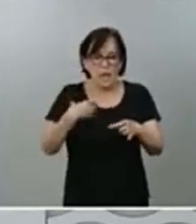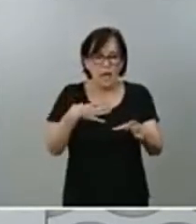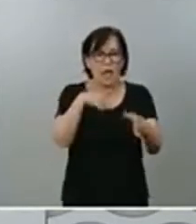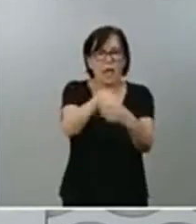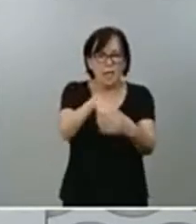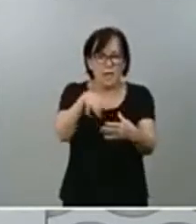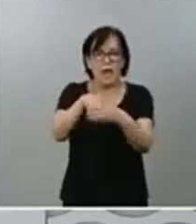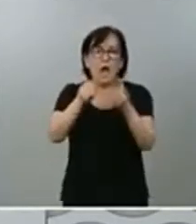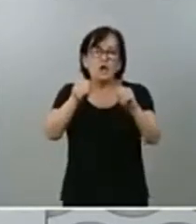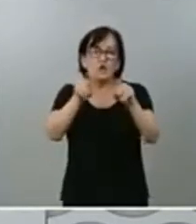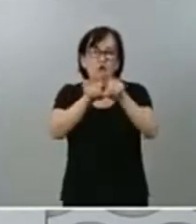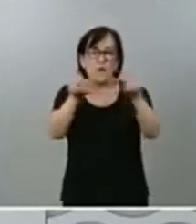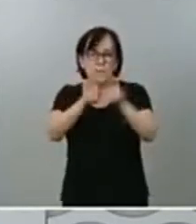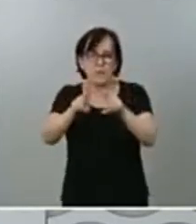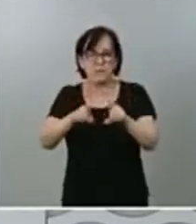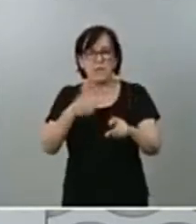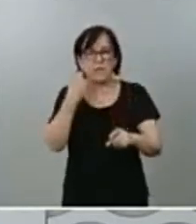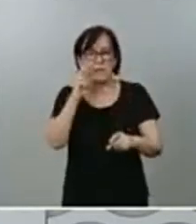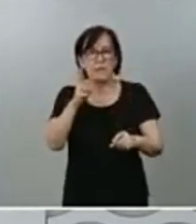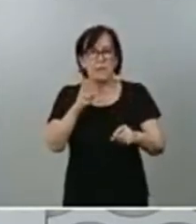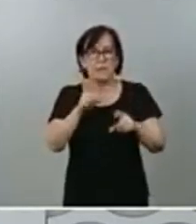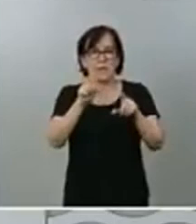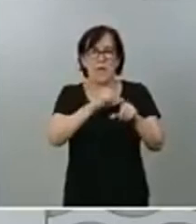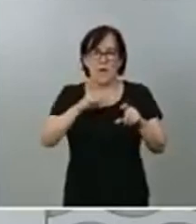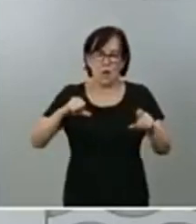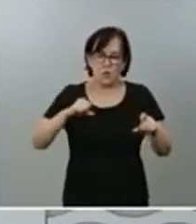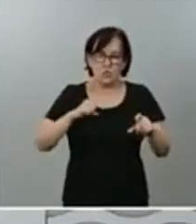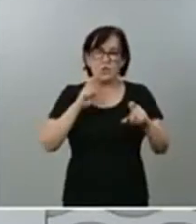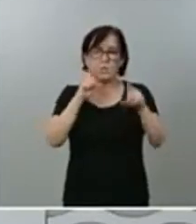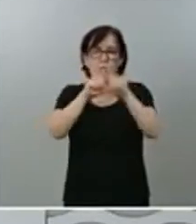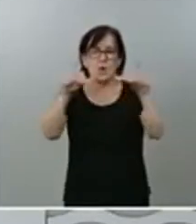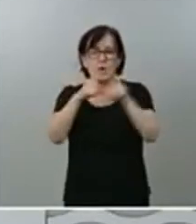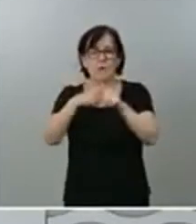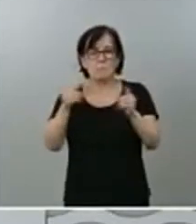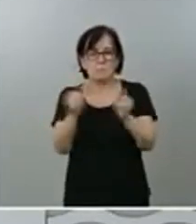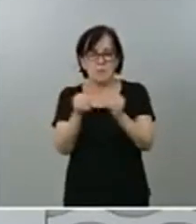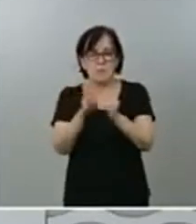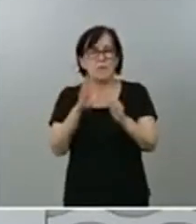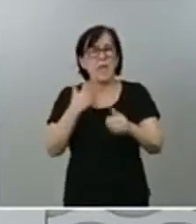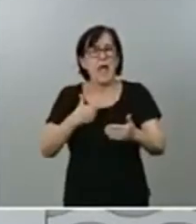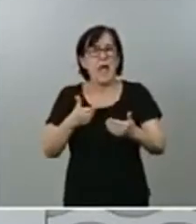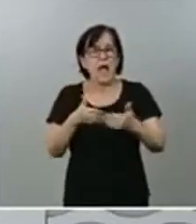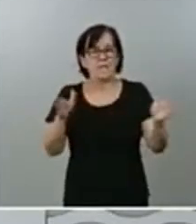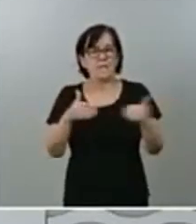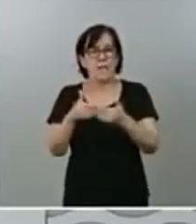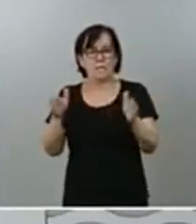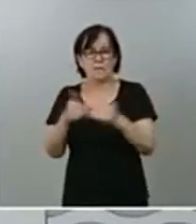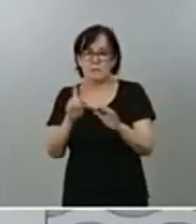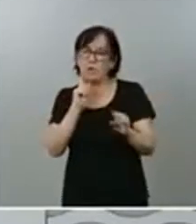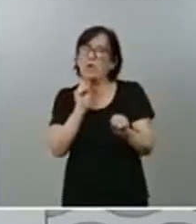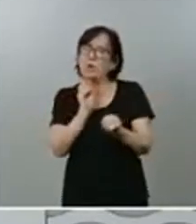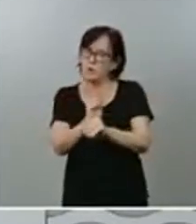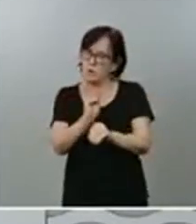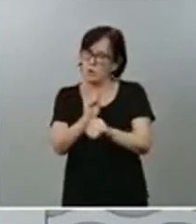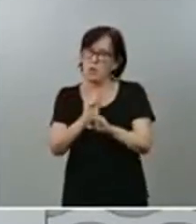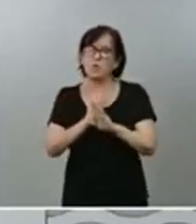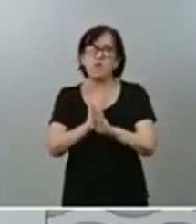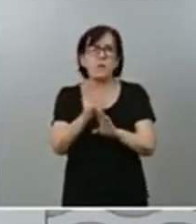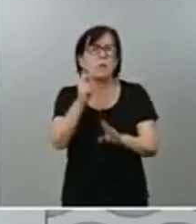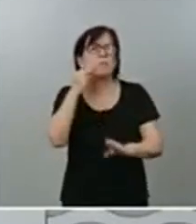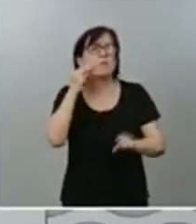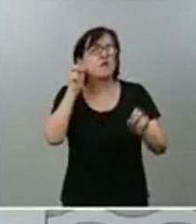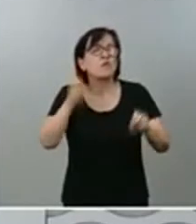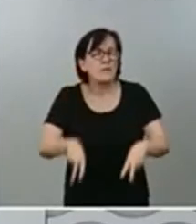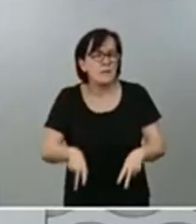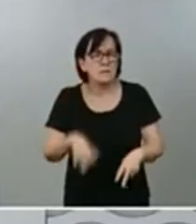cada día que los autónomos, las pymes, pequeñas empresas, abren sus persianas, con la cautela suficiente, pero sin miedo a poder